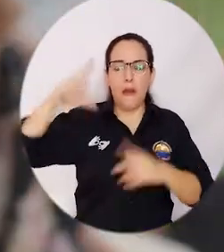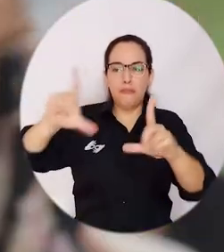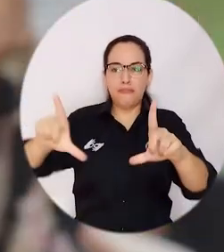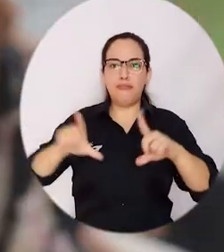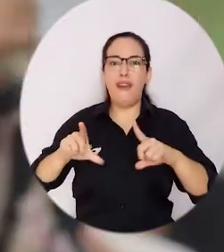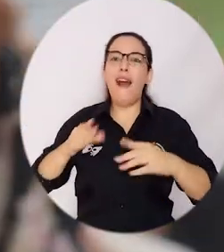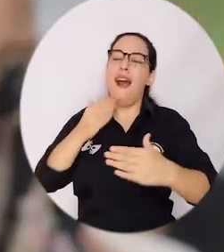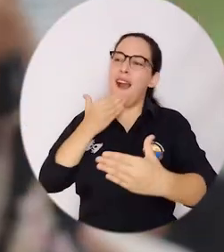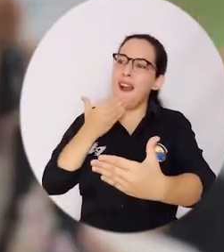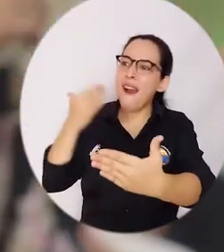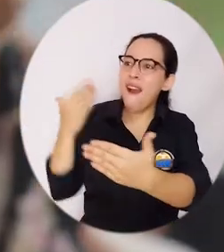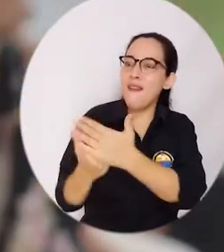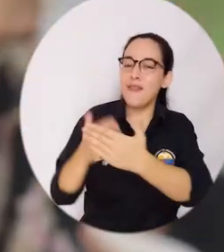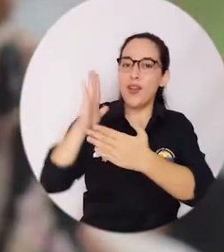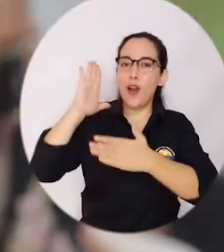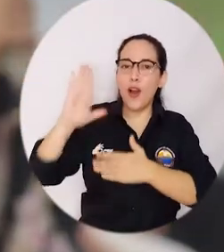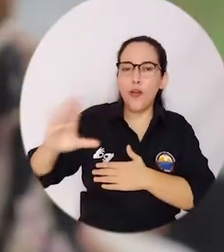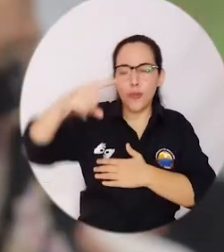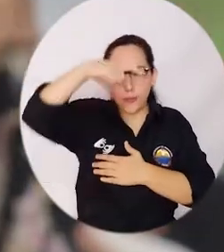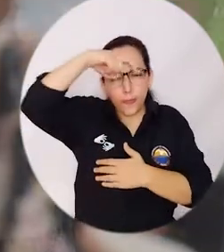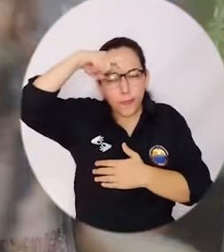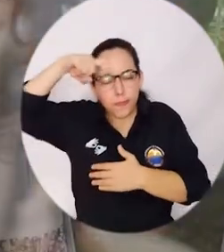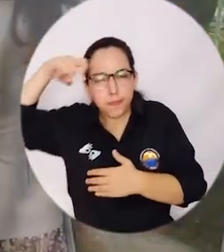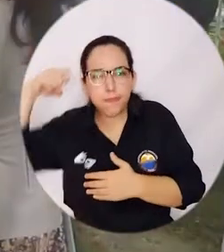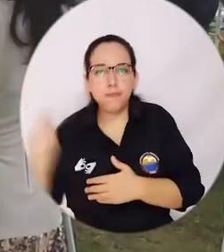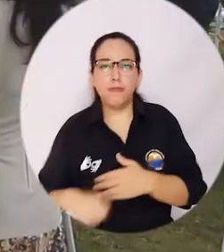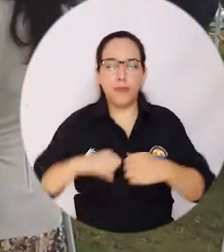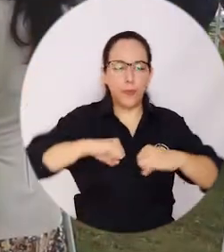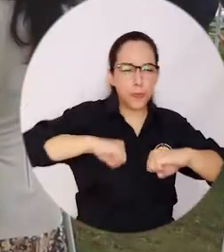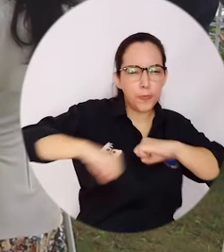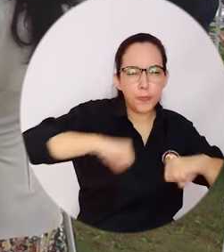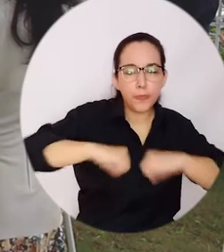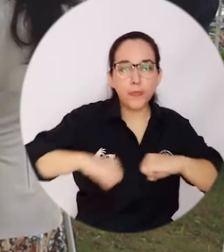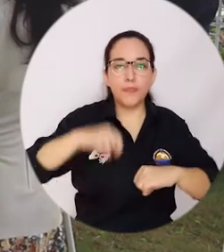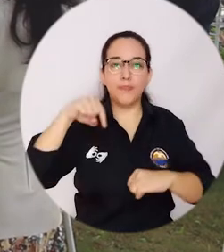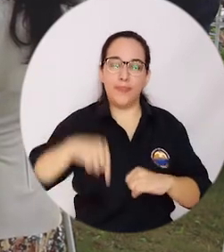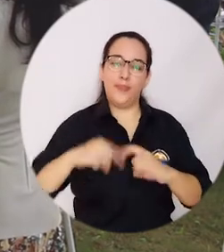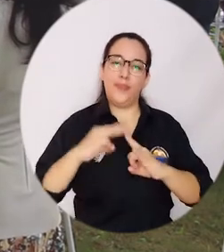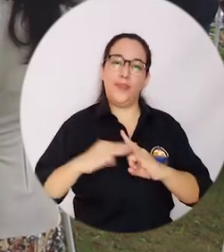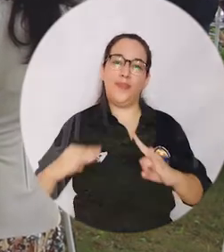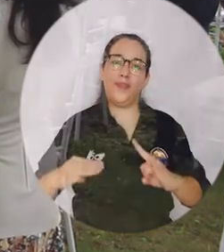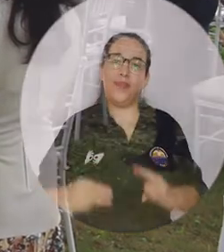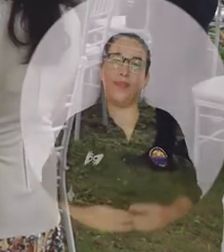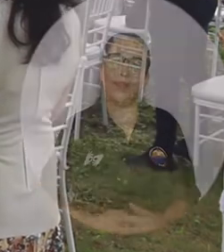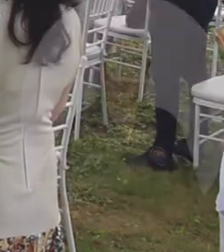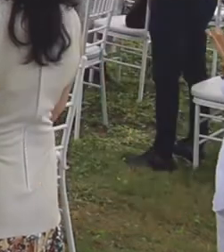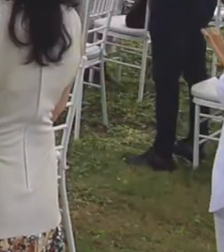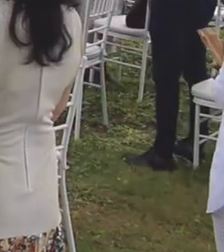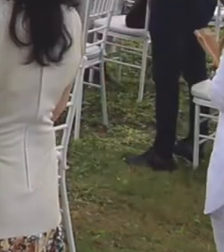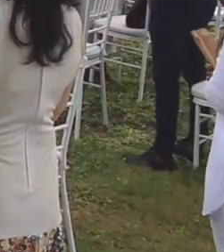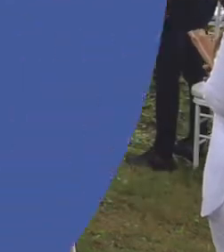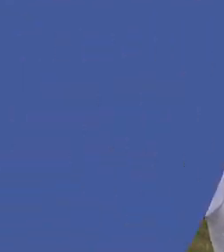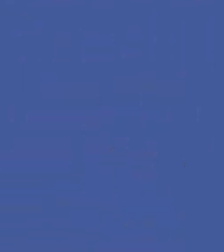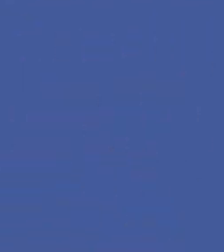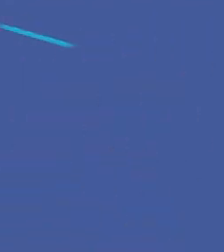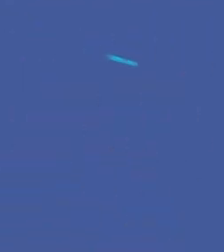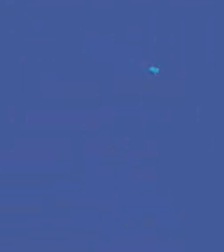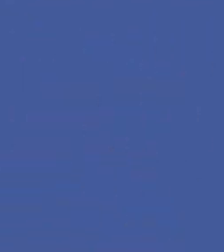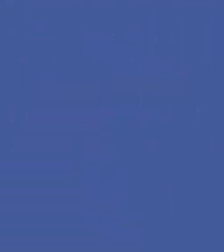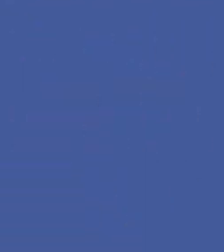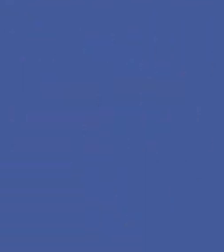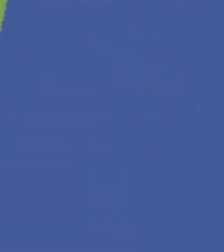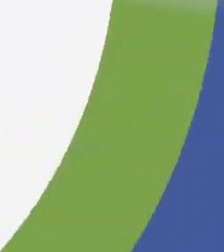universidad y salieron profesionales gracias a su tesón, sacrificio y servicio que ellos dieron por esta juventud.